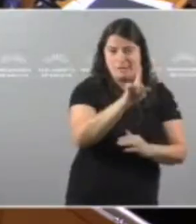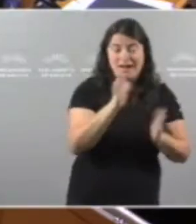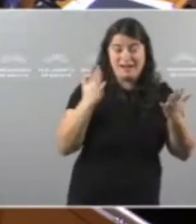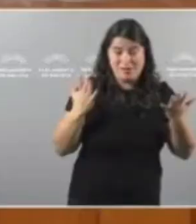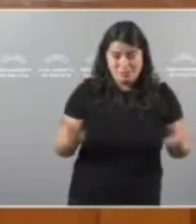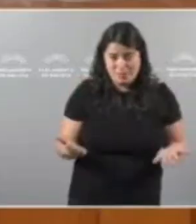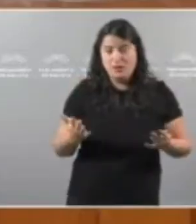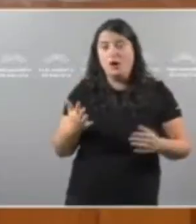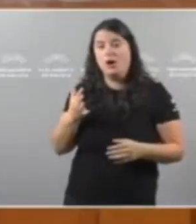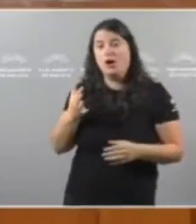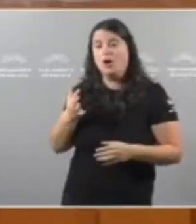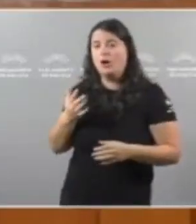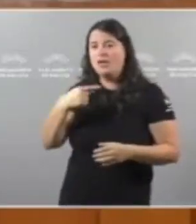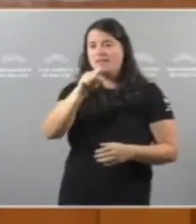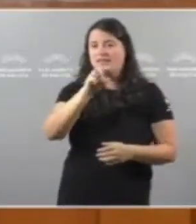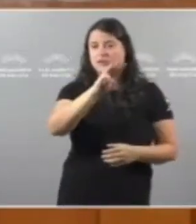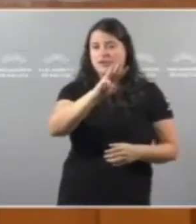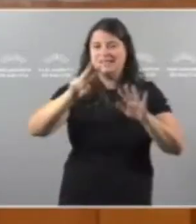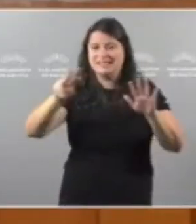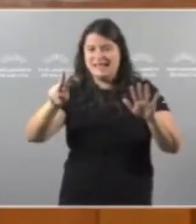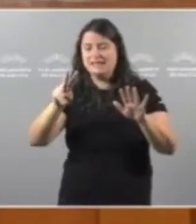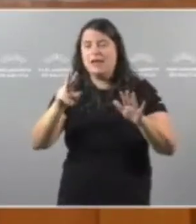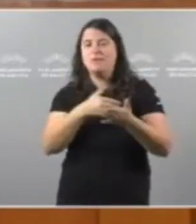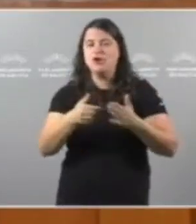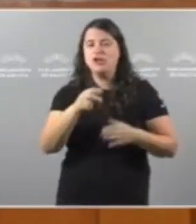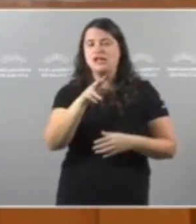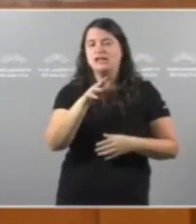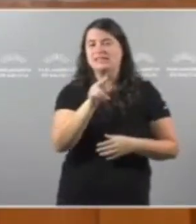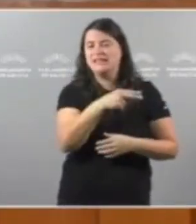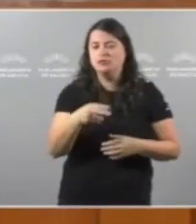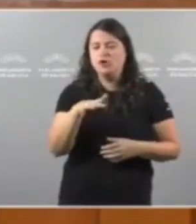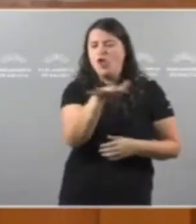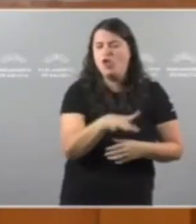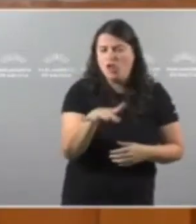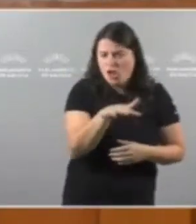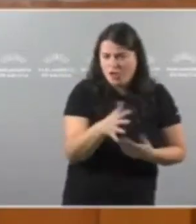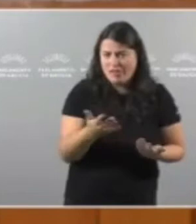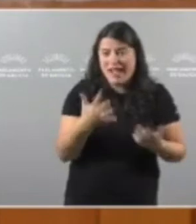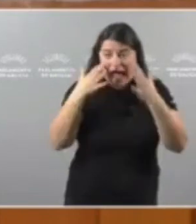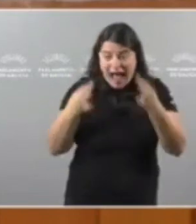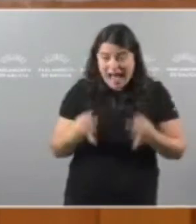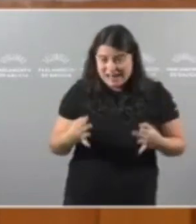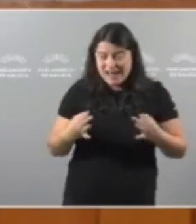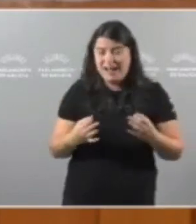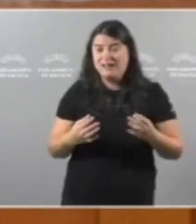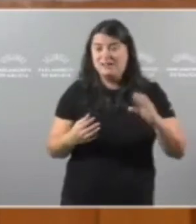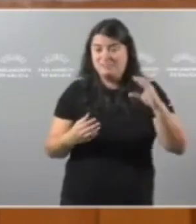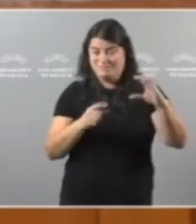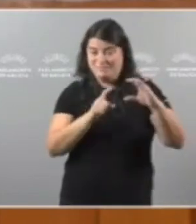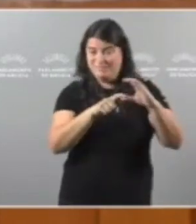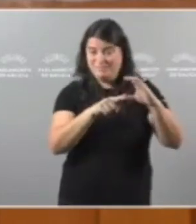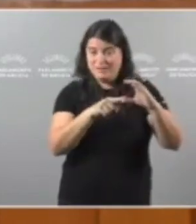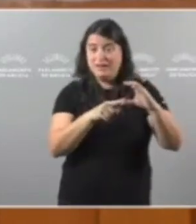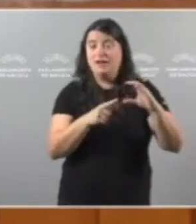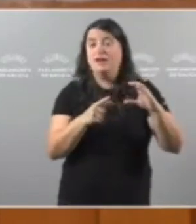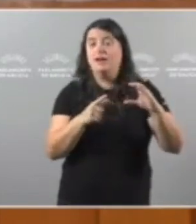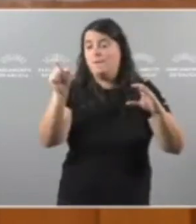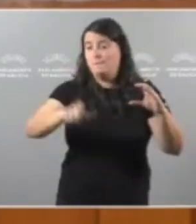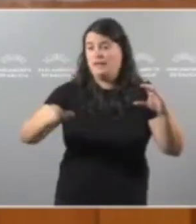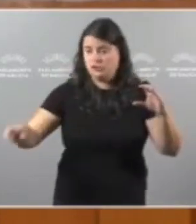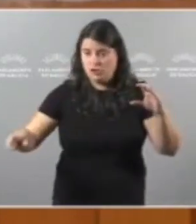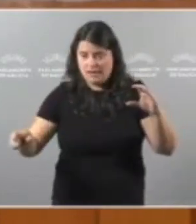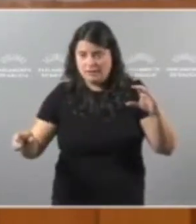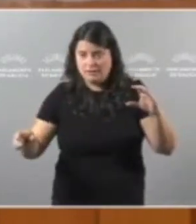ver Donde están Esos 137 millóns De euros O que vemos É que isto Fundamentalmente A suba salarial Do personal